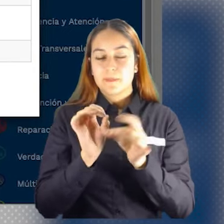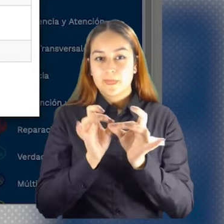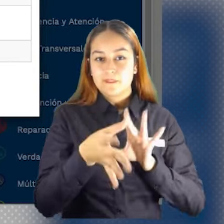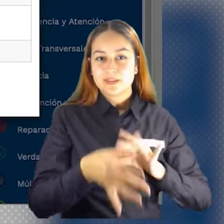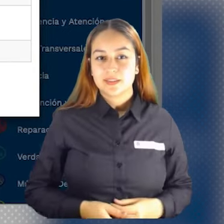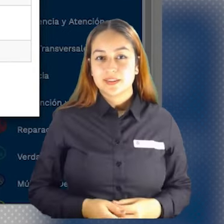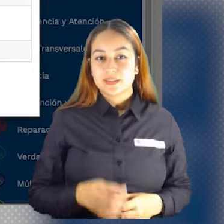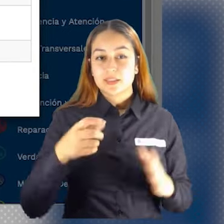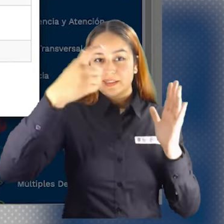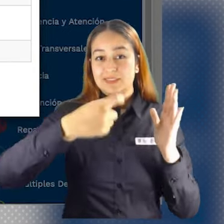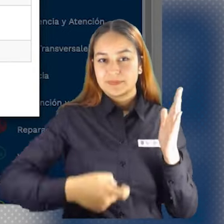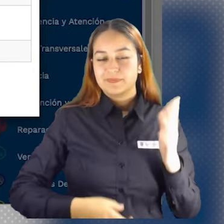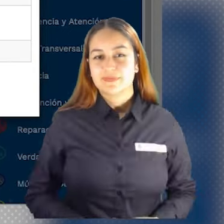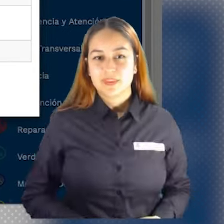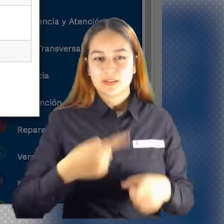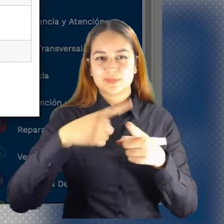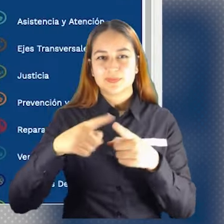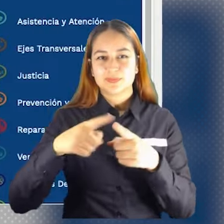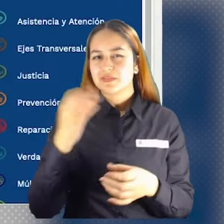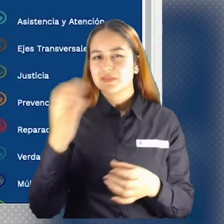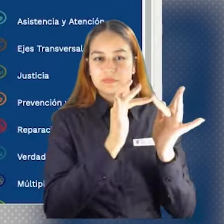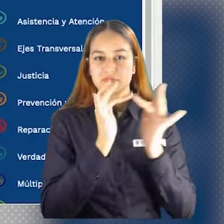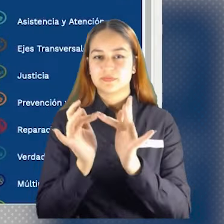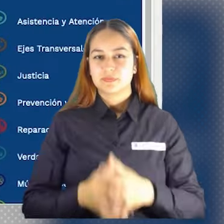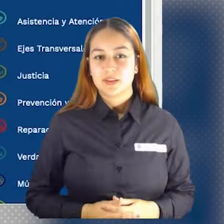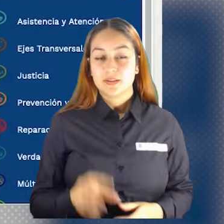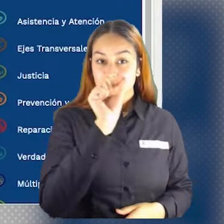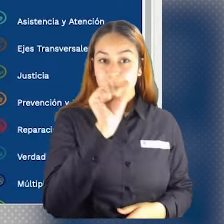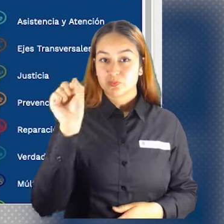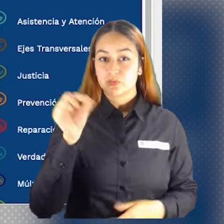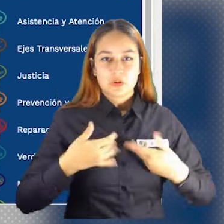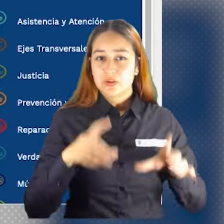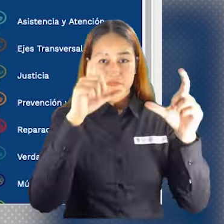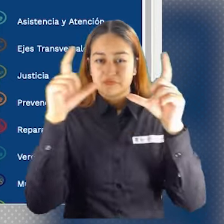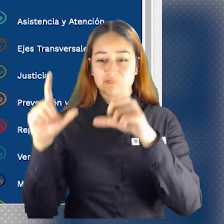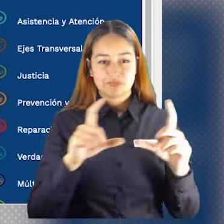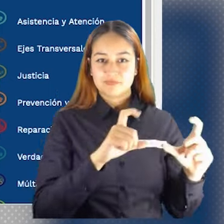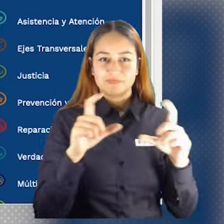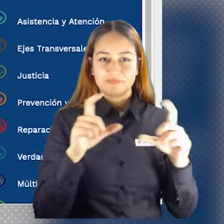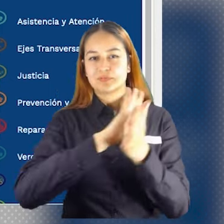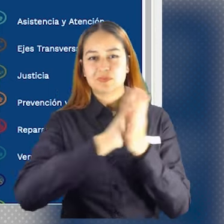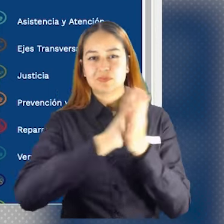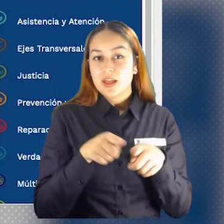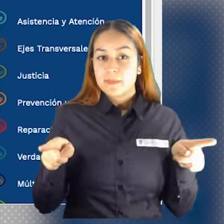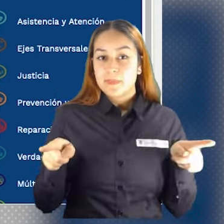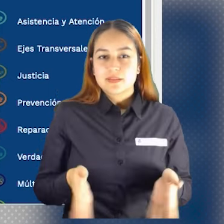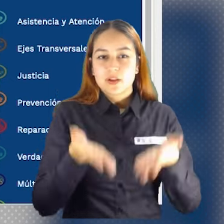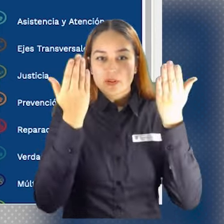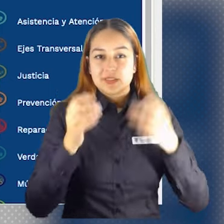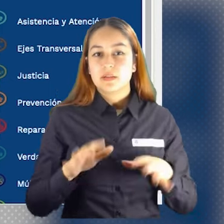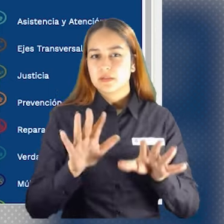requisitos, datos de contacto, entre otros. Al hacer clic en cualquiera de estas imágenes, accedes a la información actualizada de la oferta